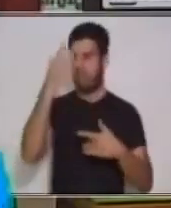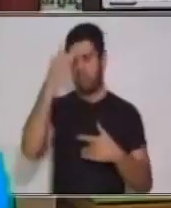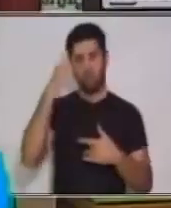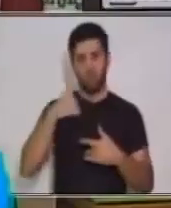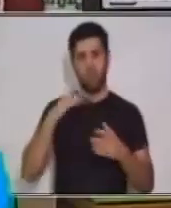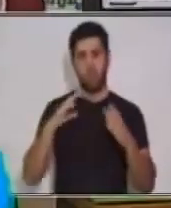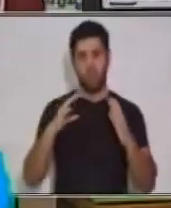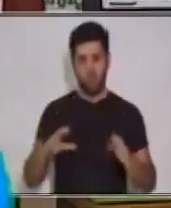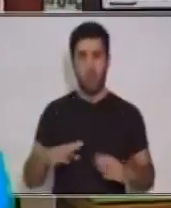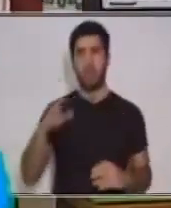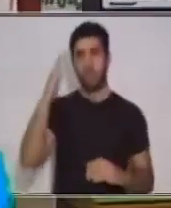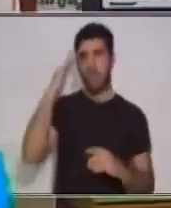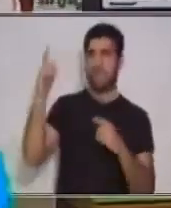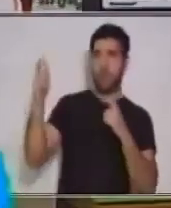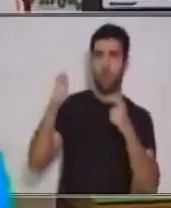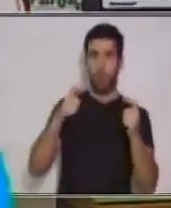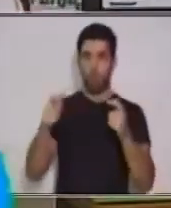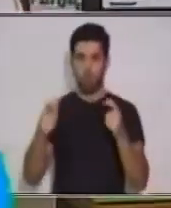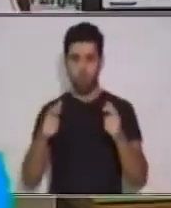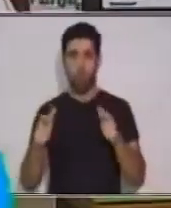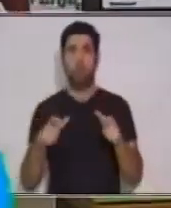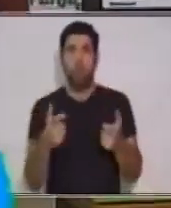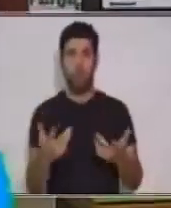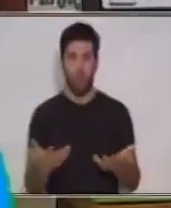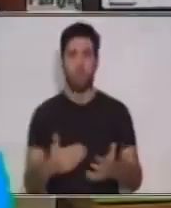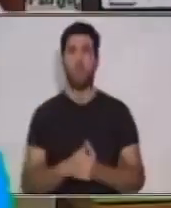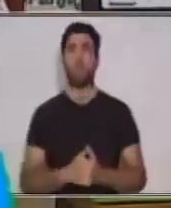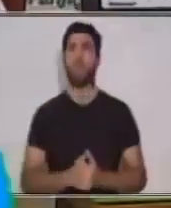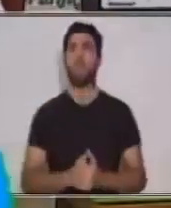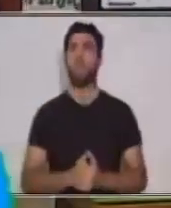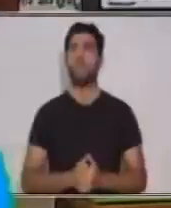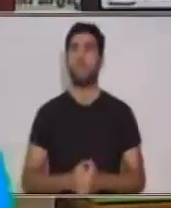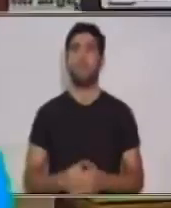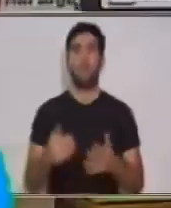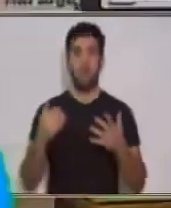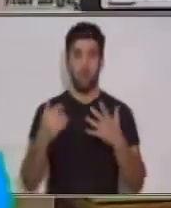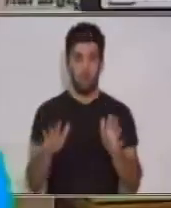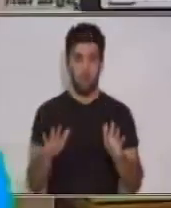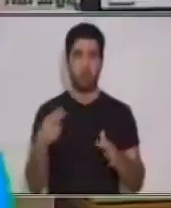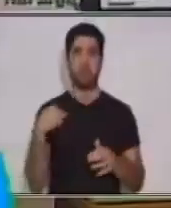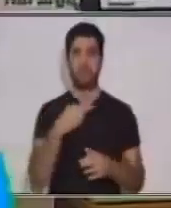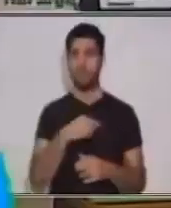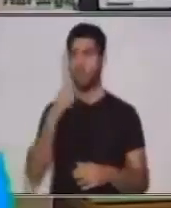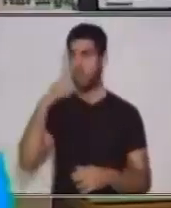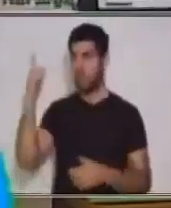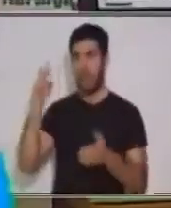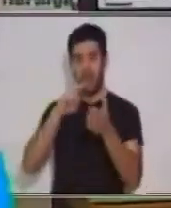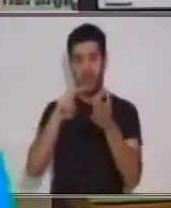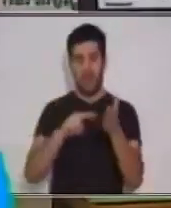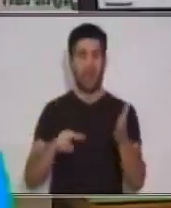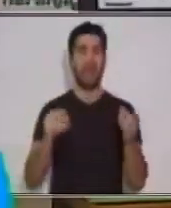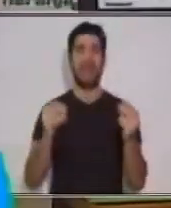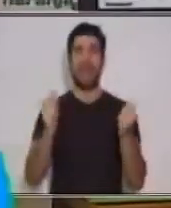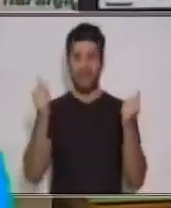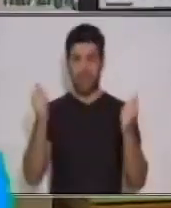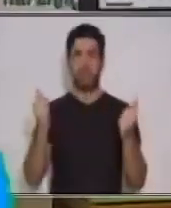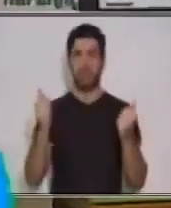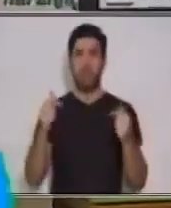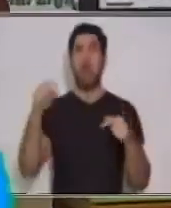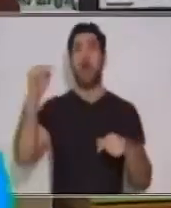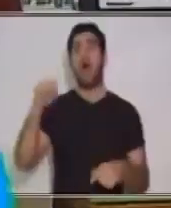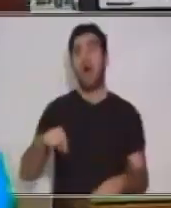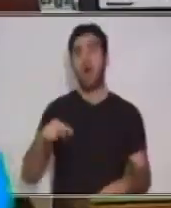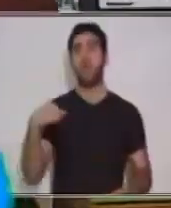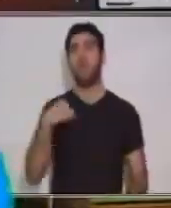contrarrestarla y no nos veamos afectados. Hicimos una lectura bastante rápida de nuestro texto. Y ahora